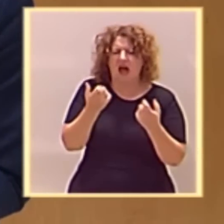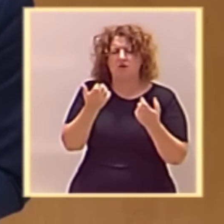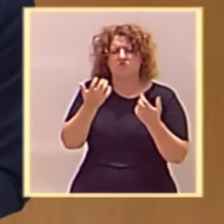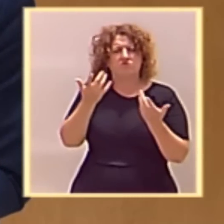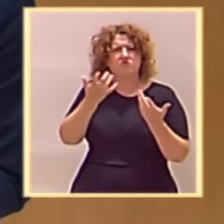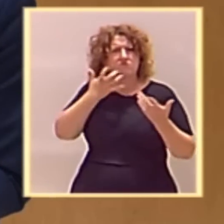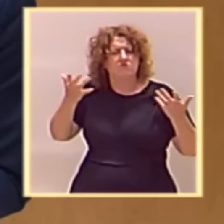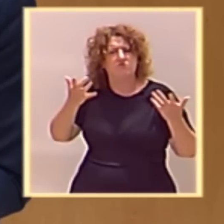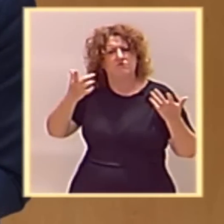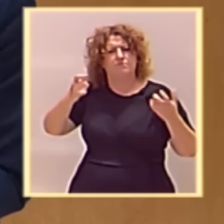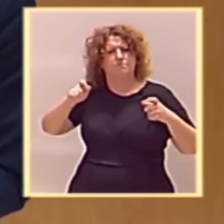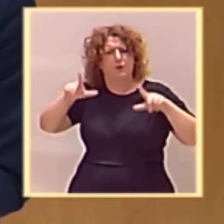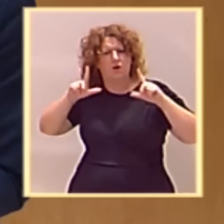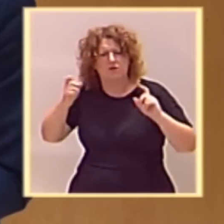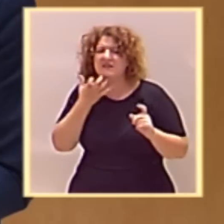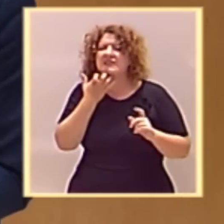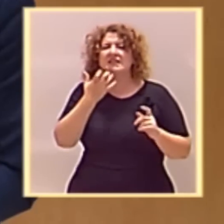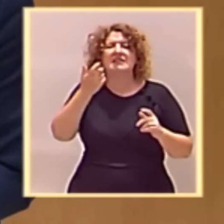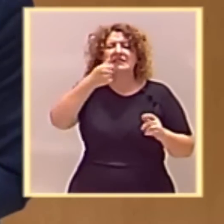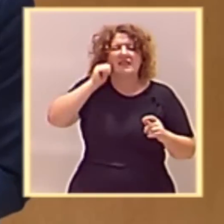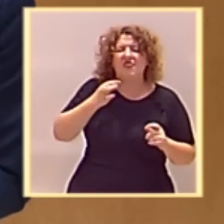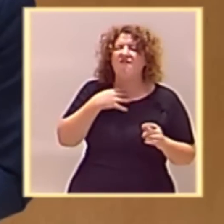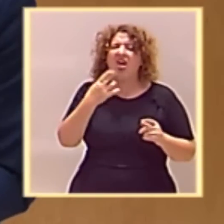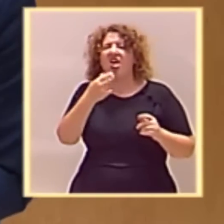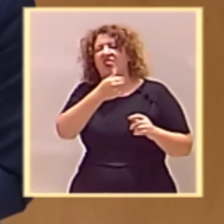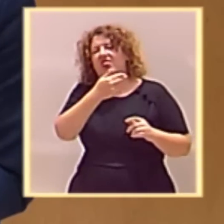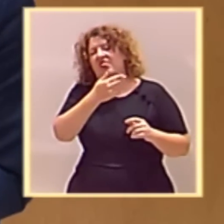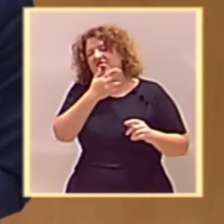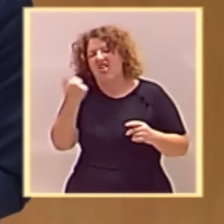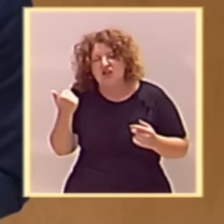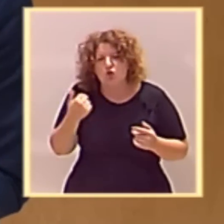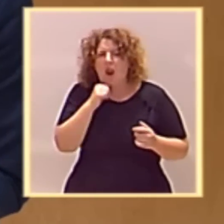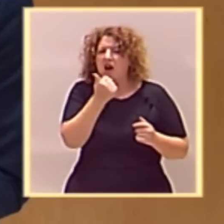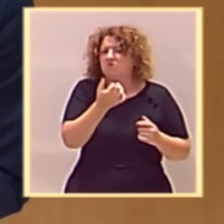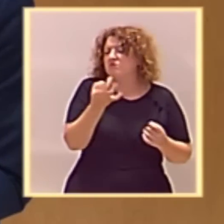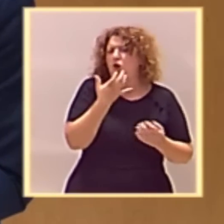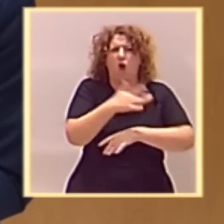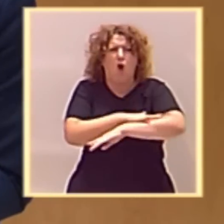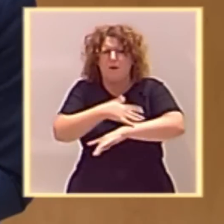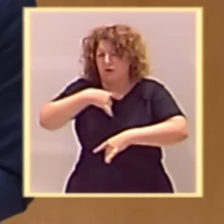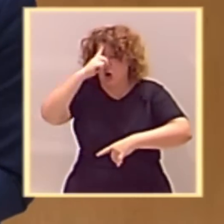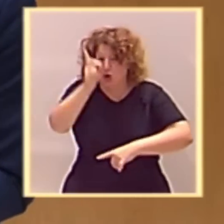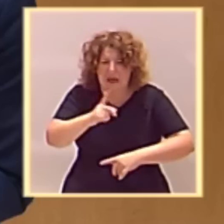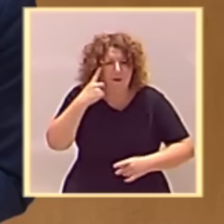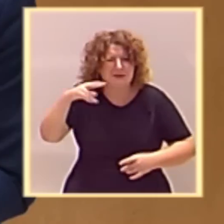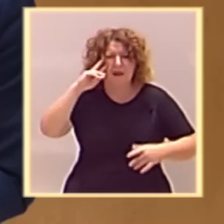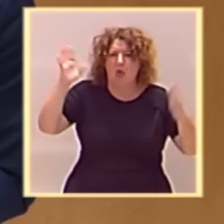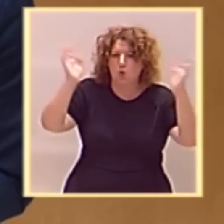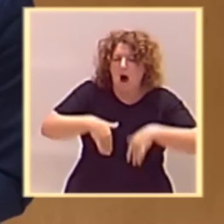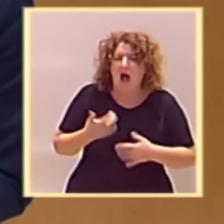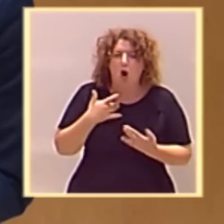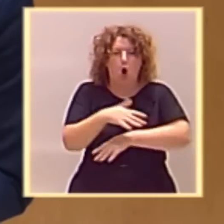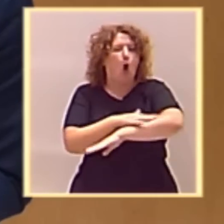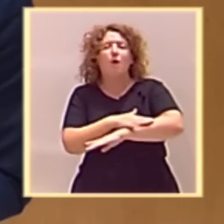instituciones. Sánchez debería censurarse a sí mismo. Políticas económicas frívolas. Gobernantes inexpertos. El Gobierno